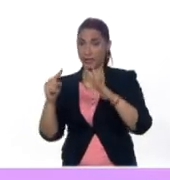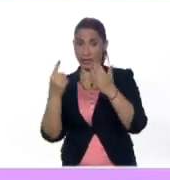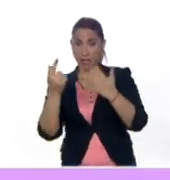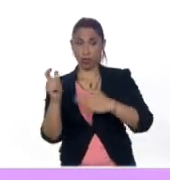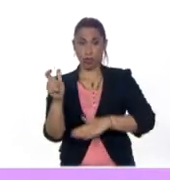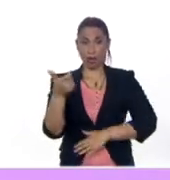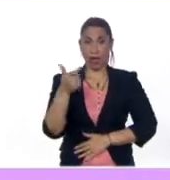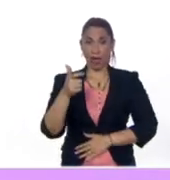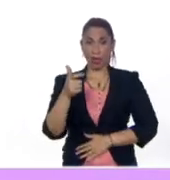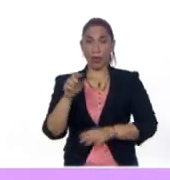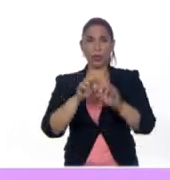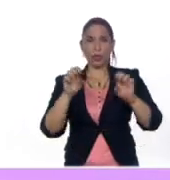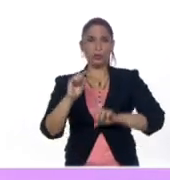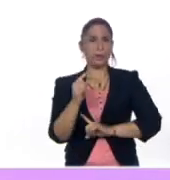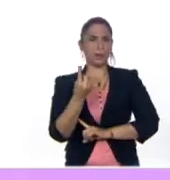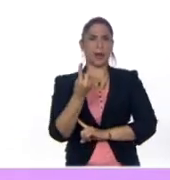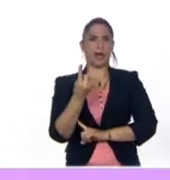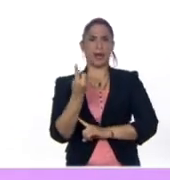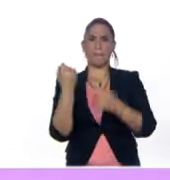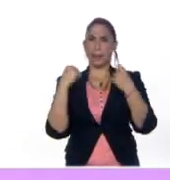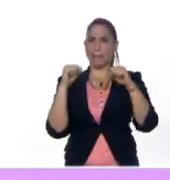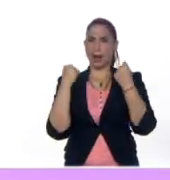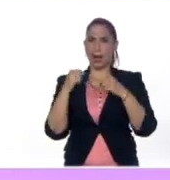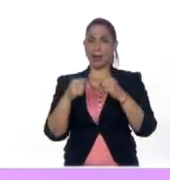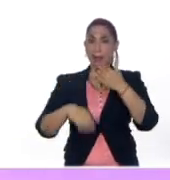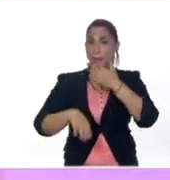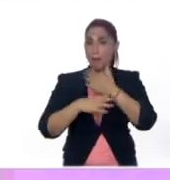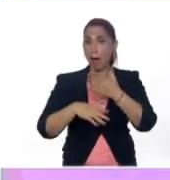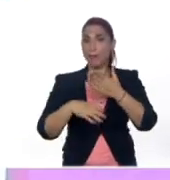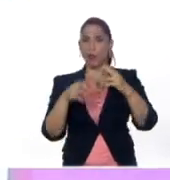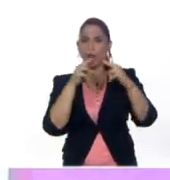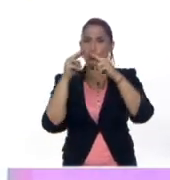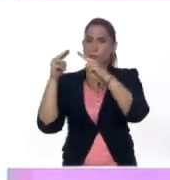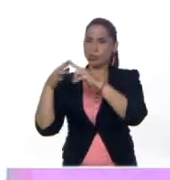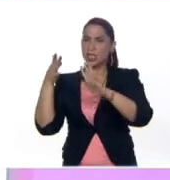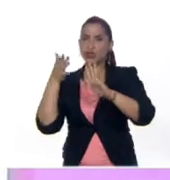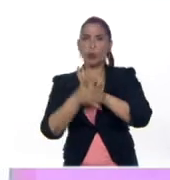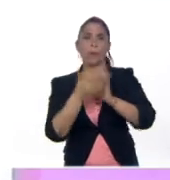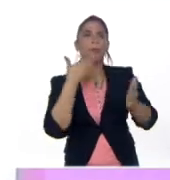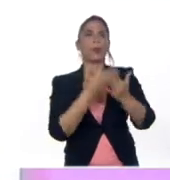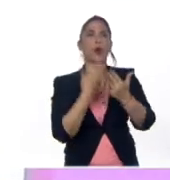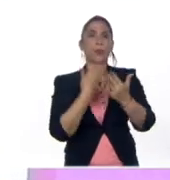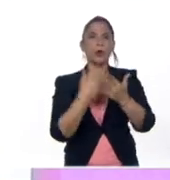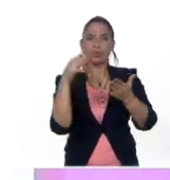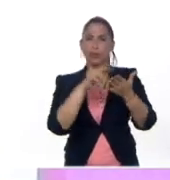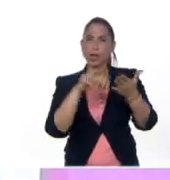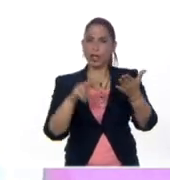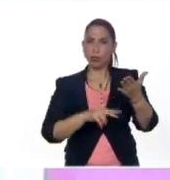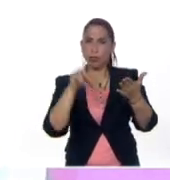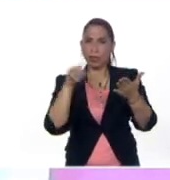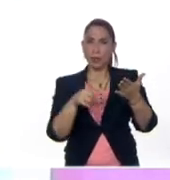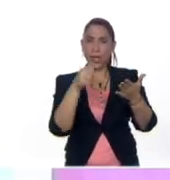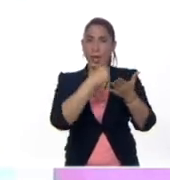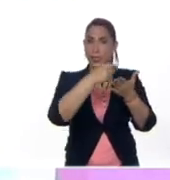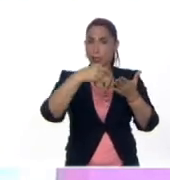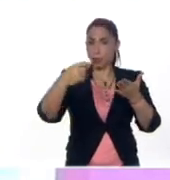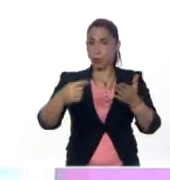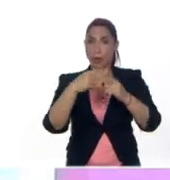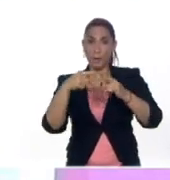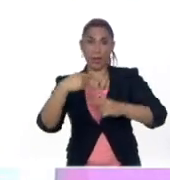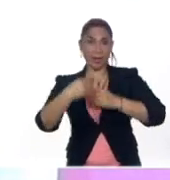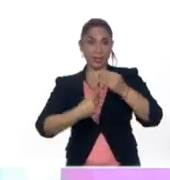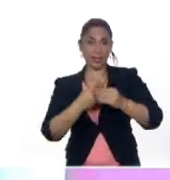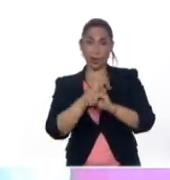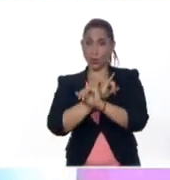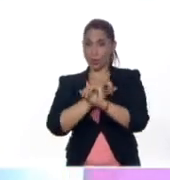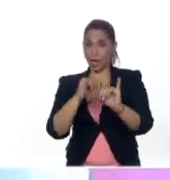primaria Se vayan preparando Porque vamos a conocer acerca del propósito de la lectura y la escritura Para hacerlo